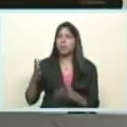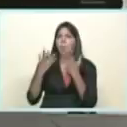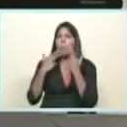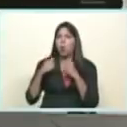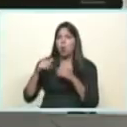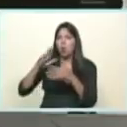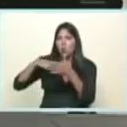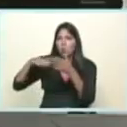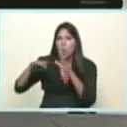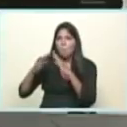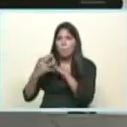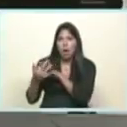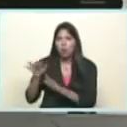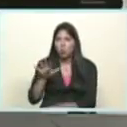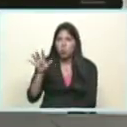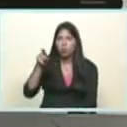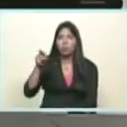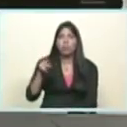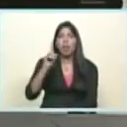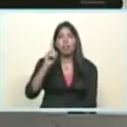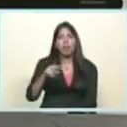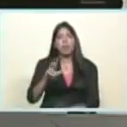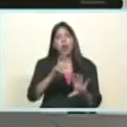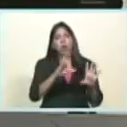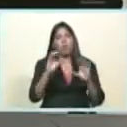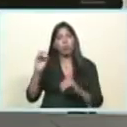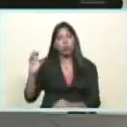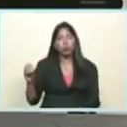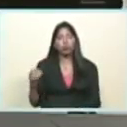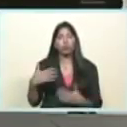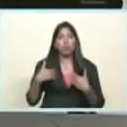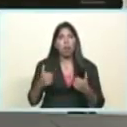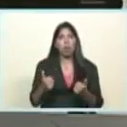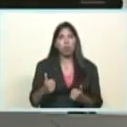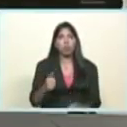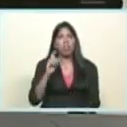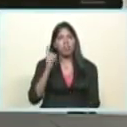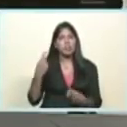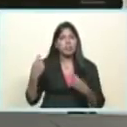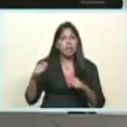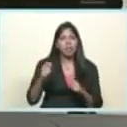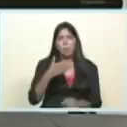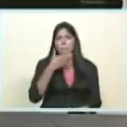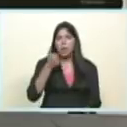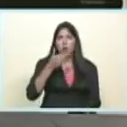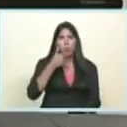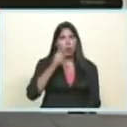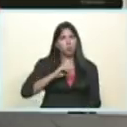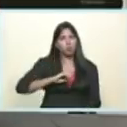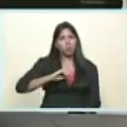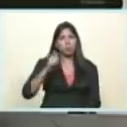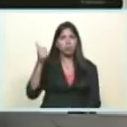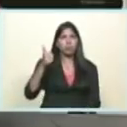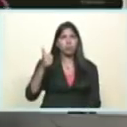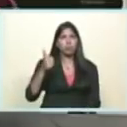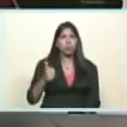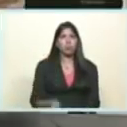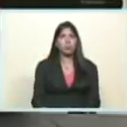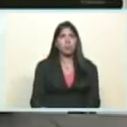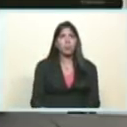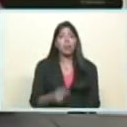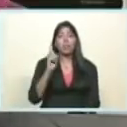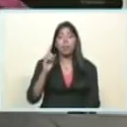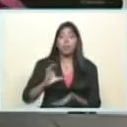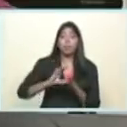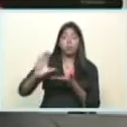y en la creación de 800 salud que debemos tratar de que cada vez funcione mejor en la inversión en vivienda la gran misión